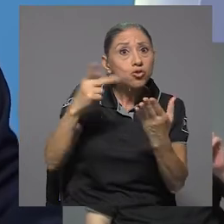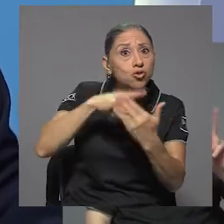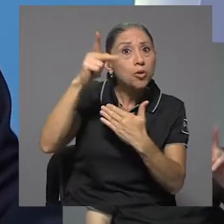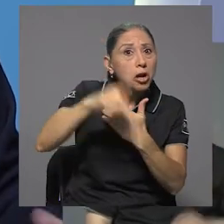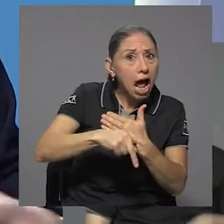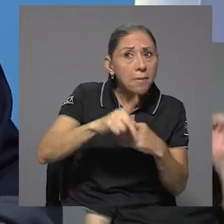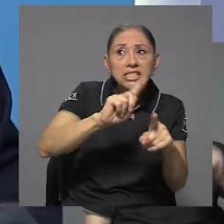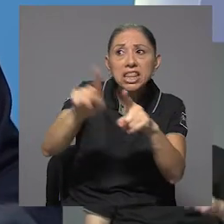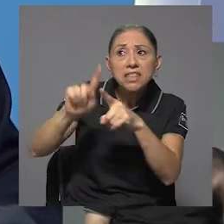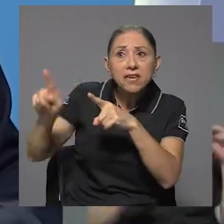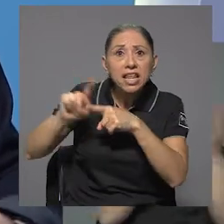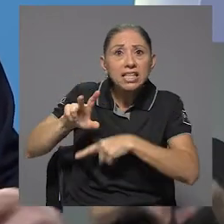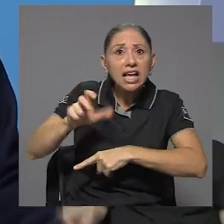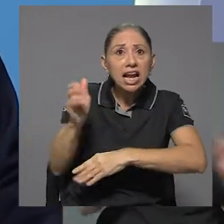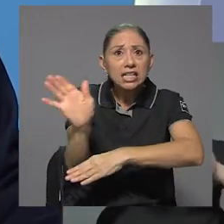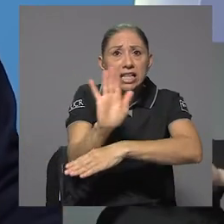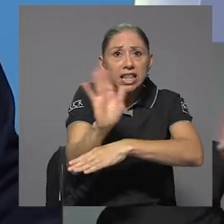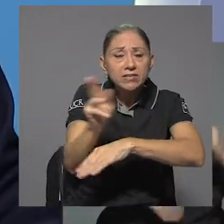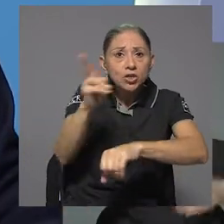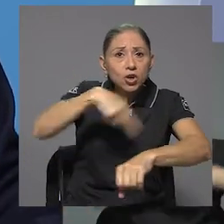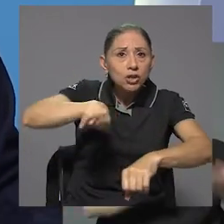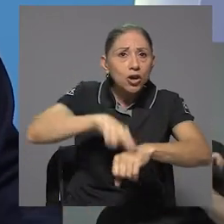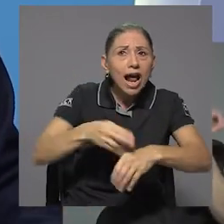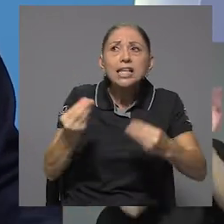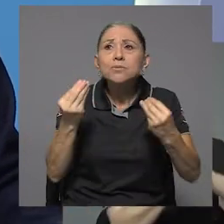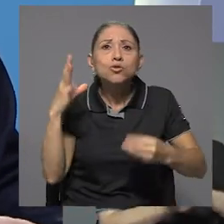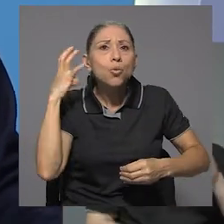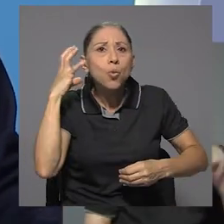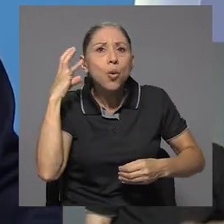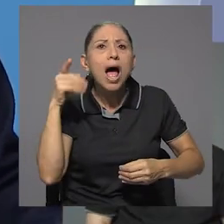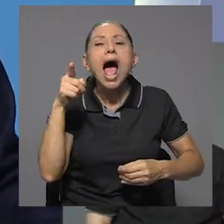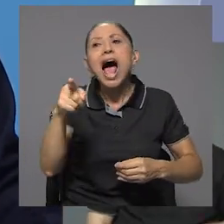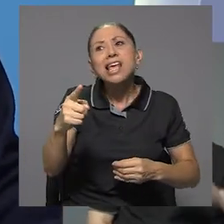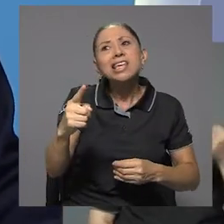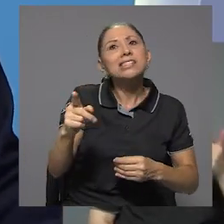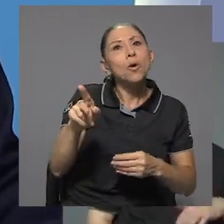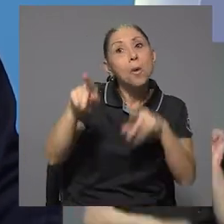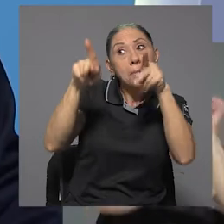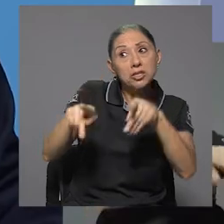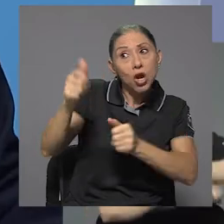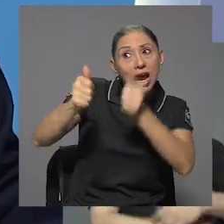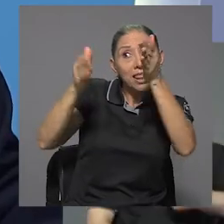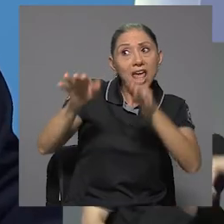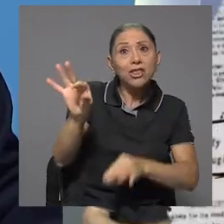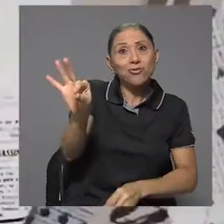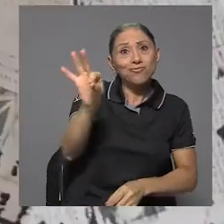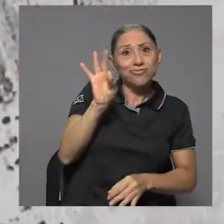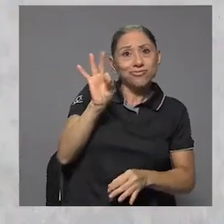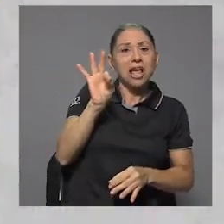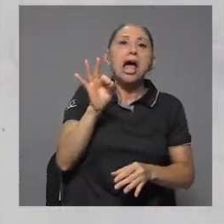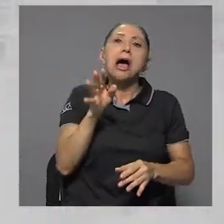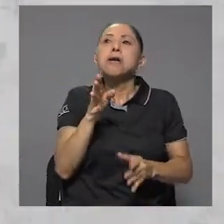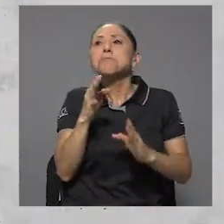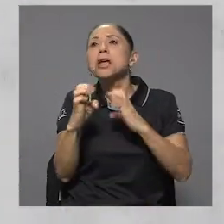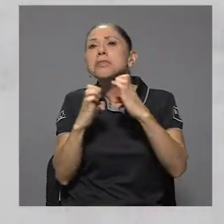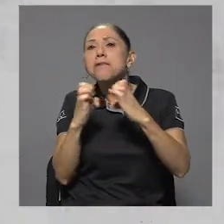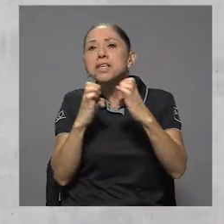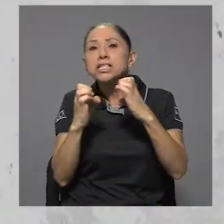efecto están en emisoras y en canales nacionales, es mucho eso, una entrevista al candidato, o un análisis entre, no sé, un experto,